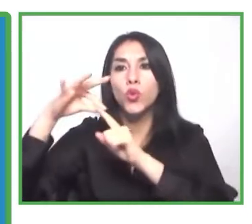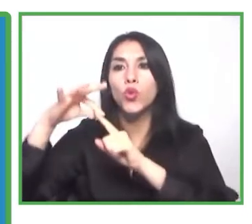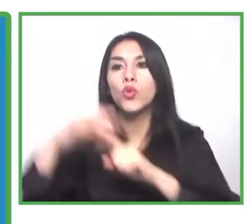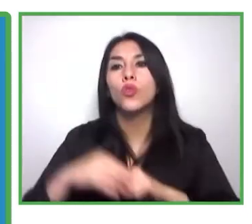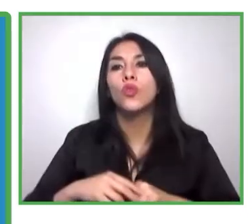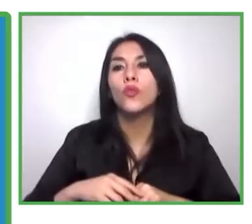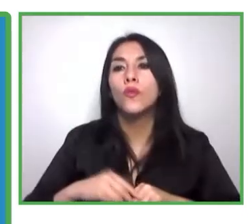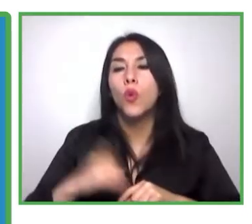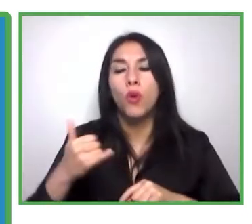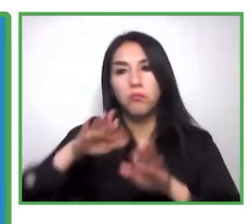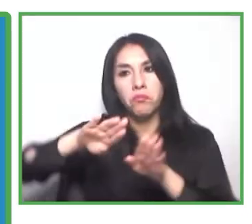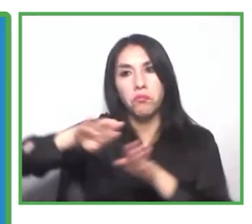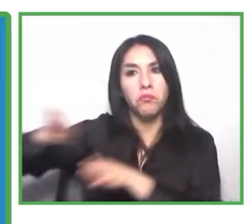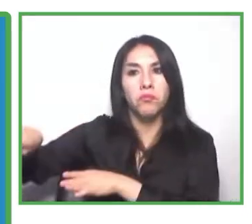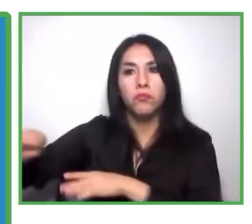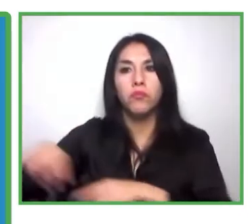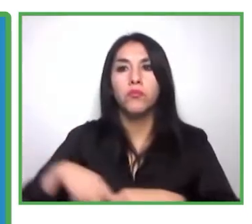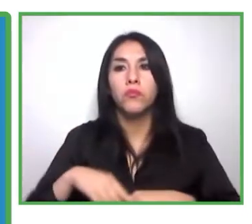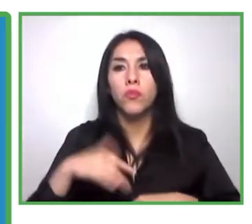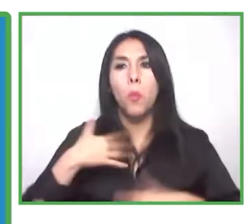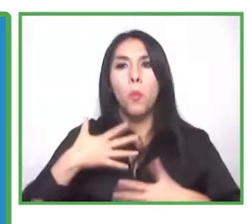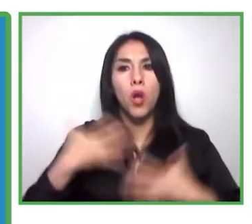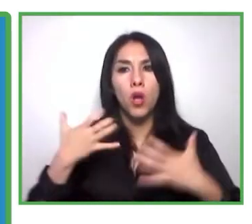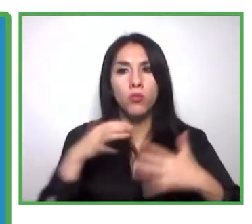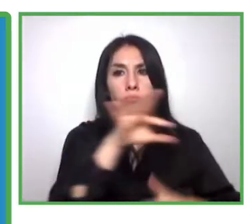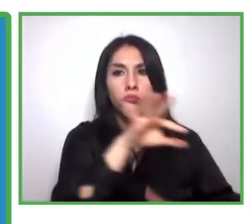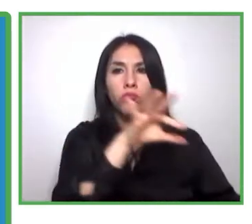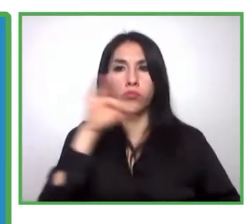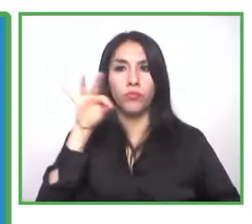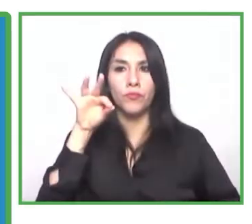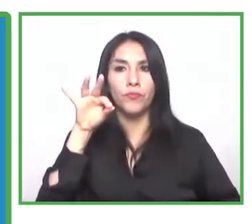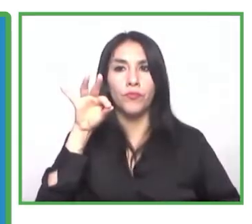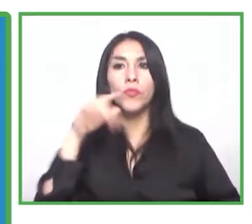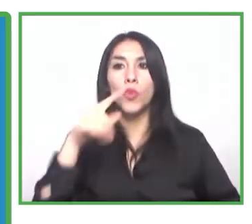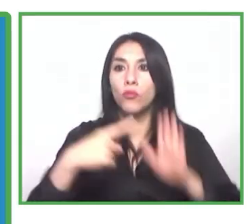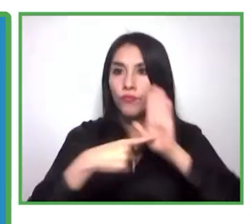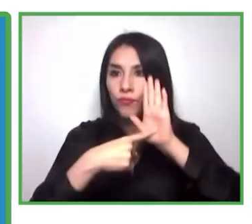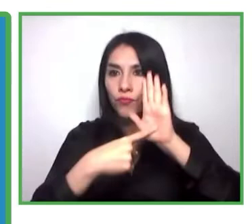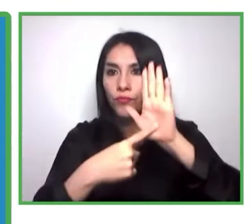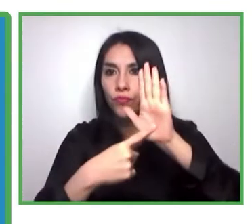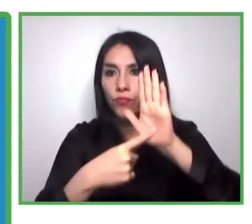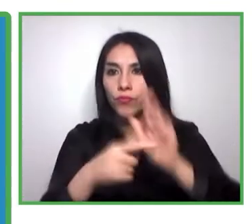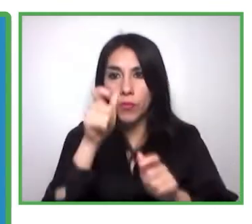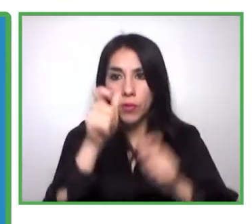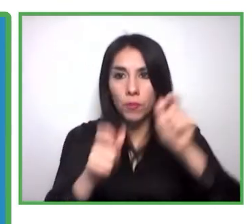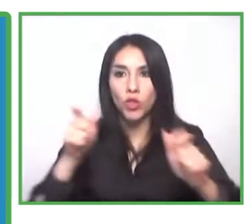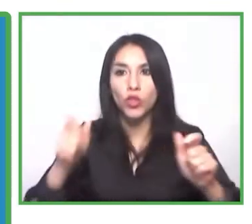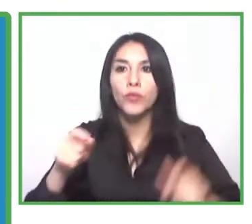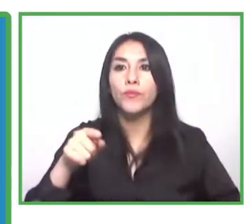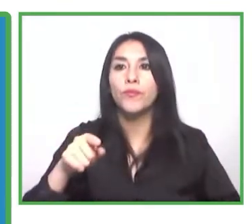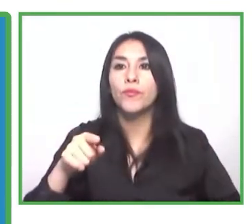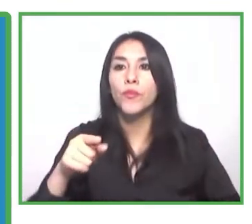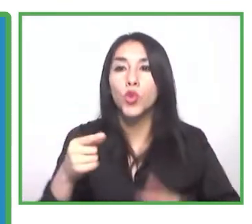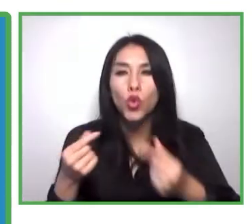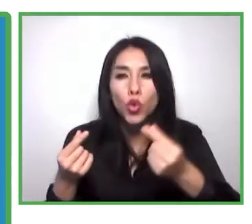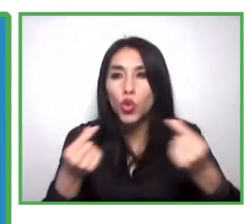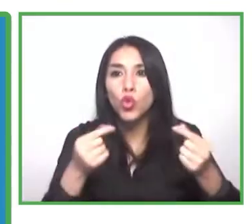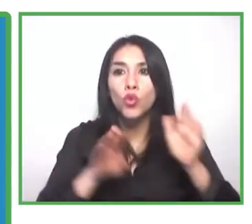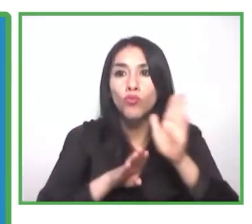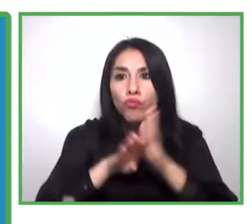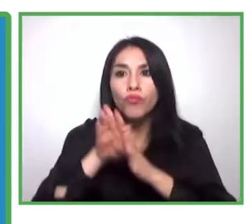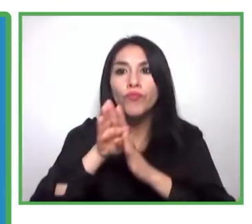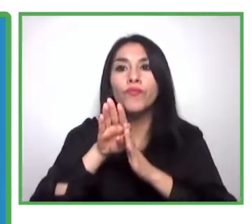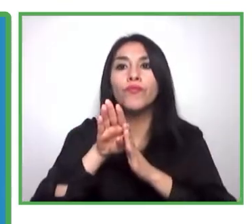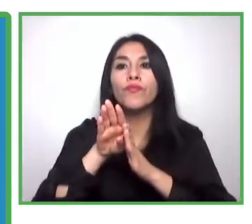bien es un impacto a toda la sociedad, donde genera un crecimiento, además de un bienestar social y personal, por supuesto,